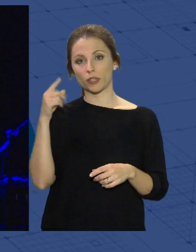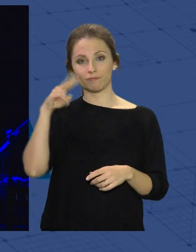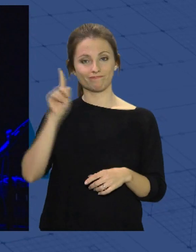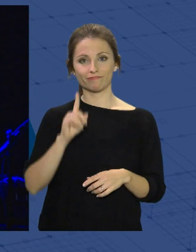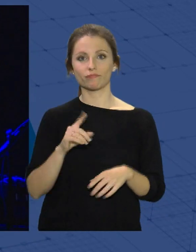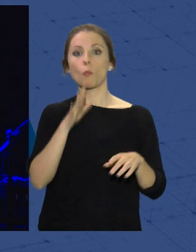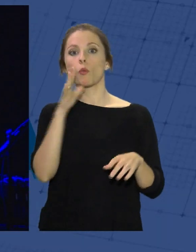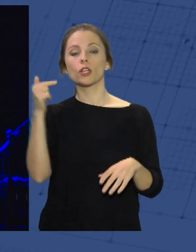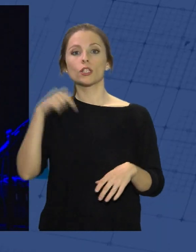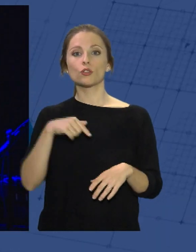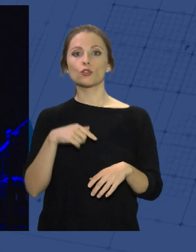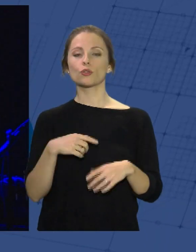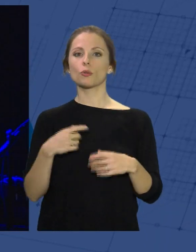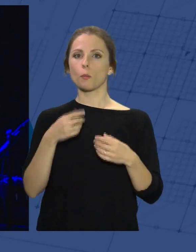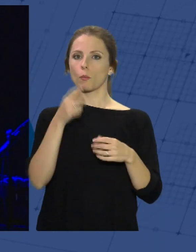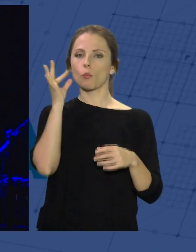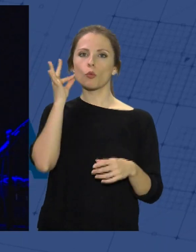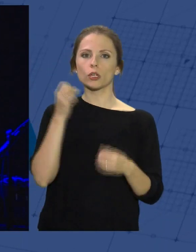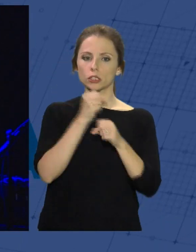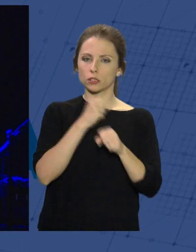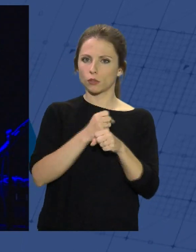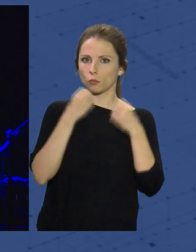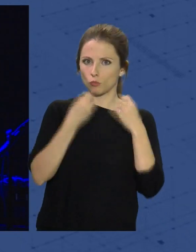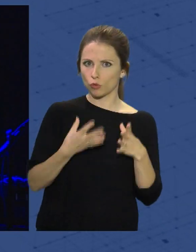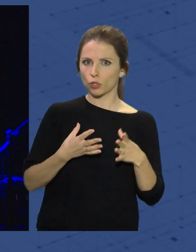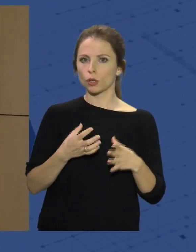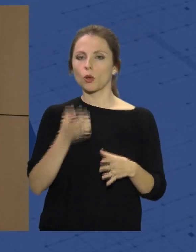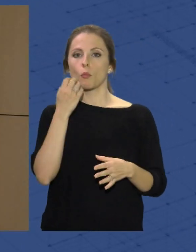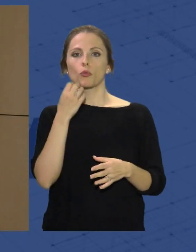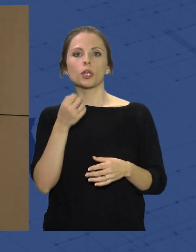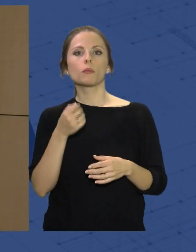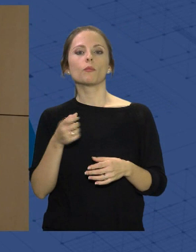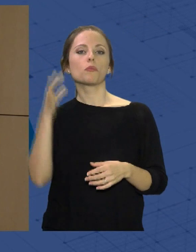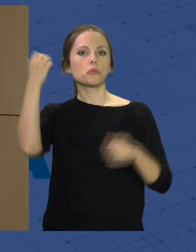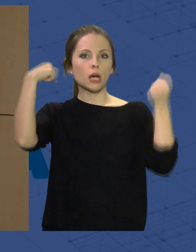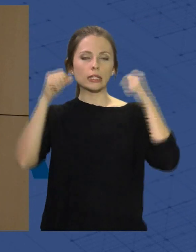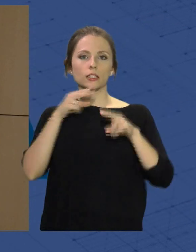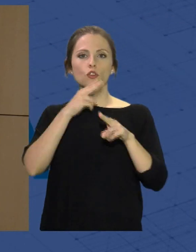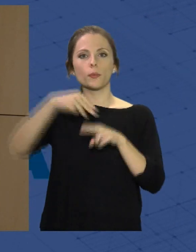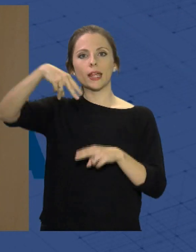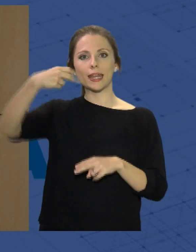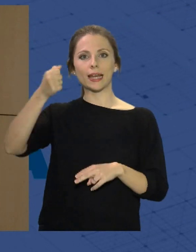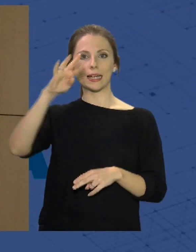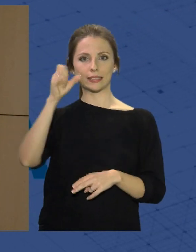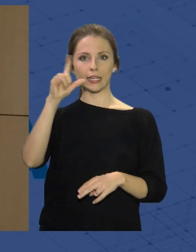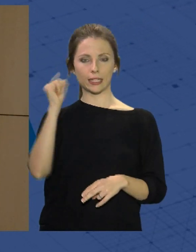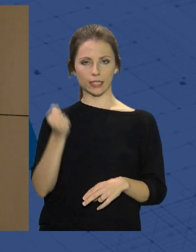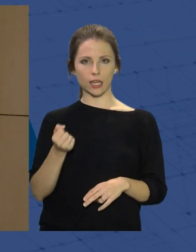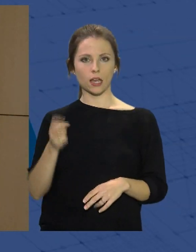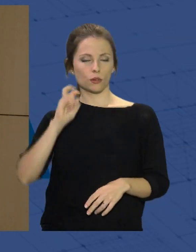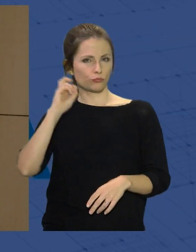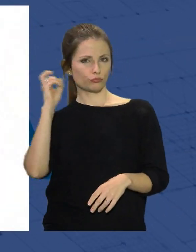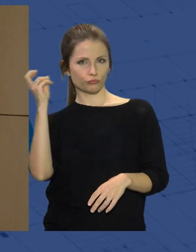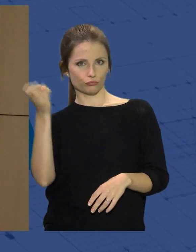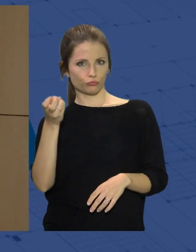mostrar el talento que hay dentro de este sector con artistas de la talla de... Susanne Drone, Edith Alonso y